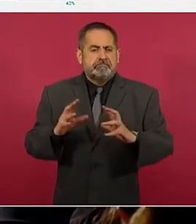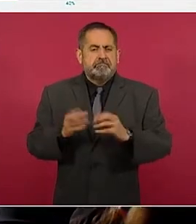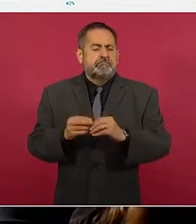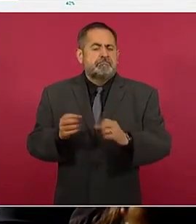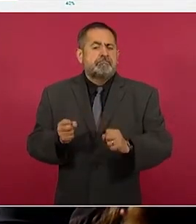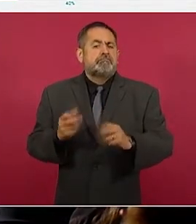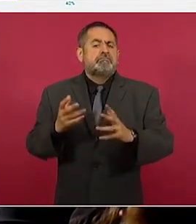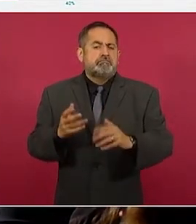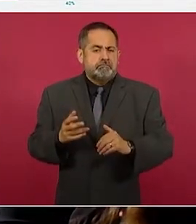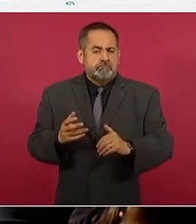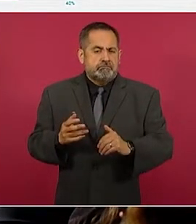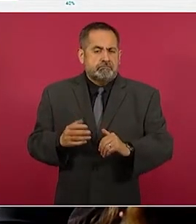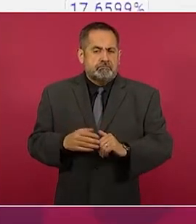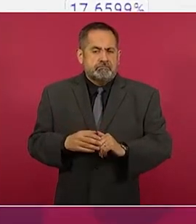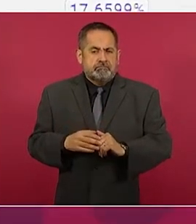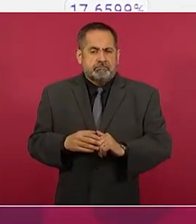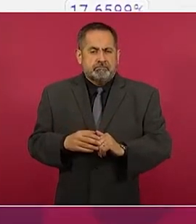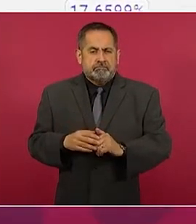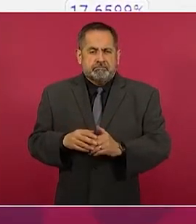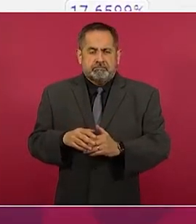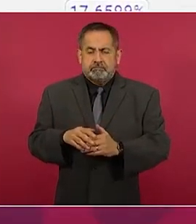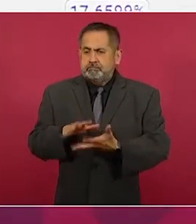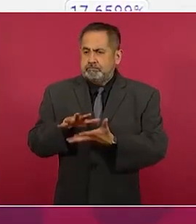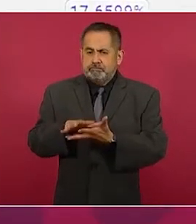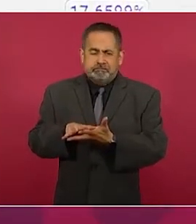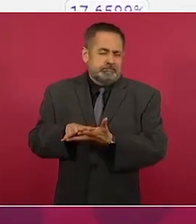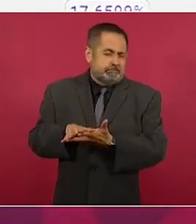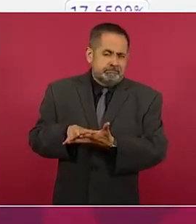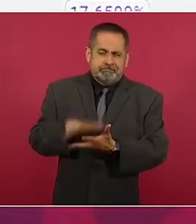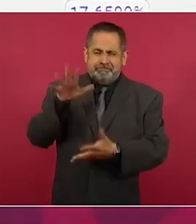todas las casillas. Entonces,